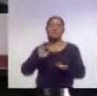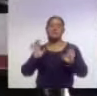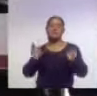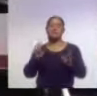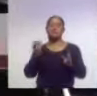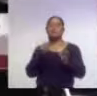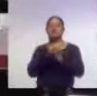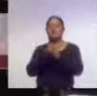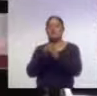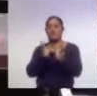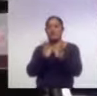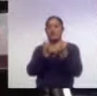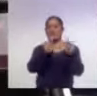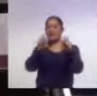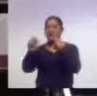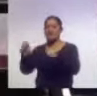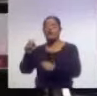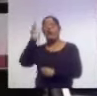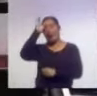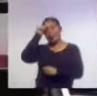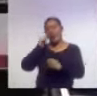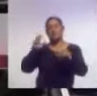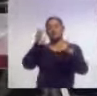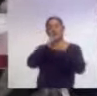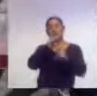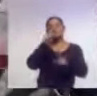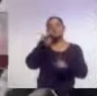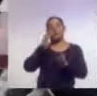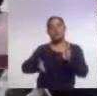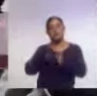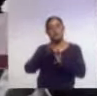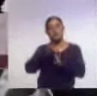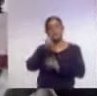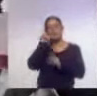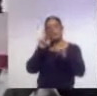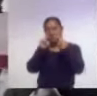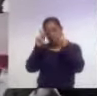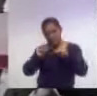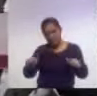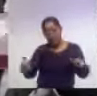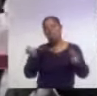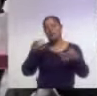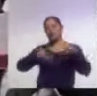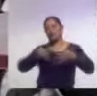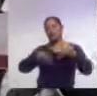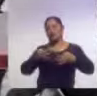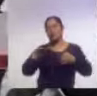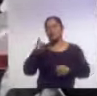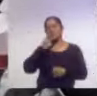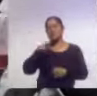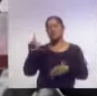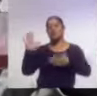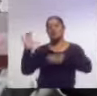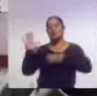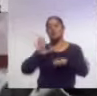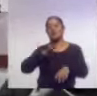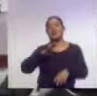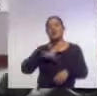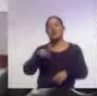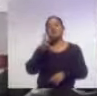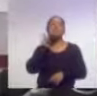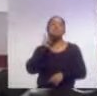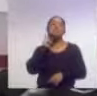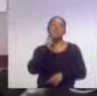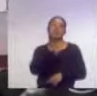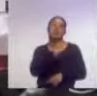que buscan alcanzar acuerdos y construir un ambiente de paz en casos judiciales. Reiteró el compromiso de la Procuraduría